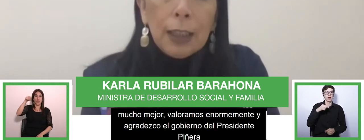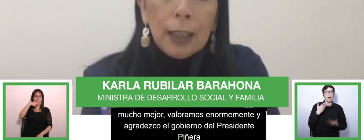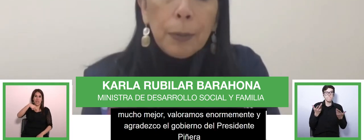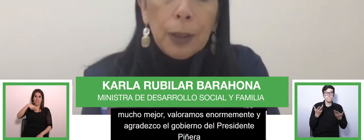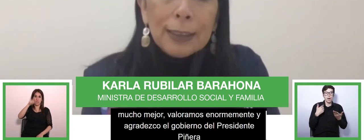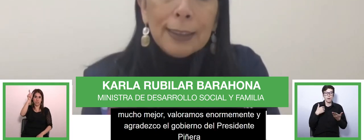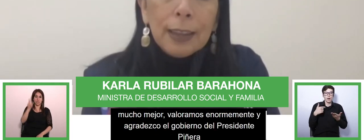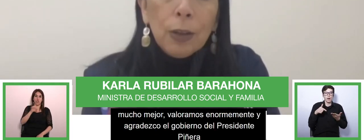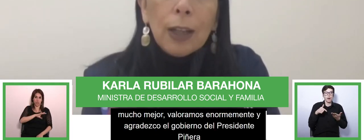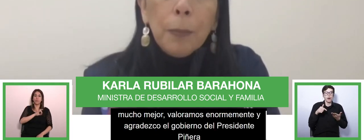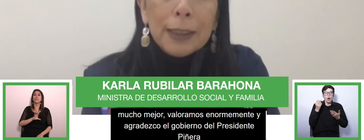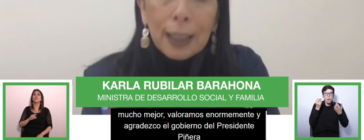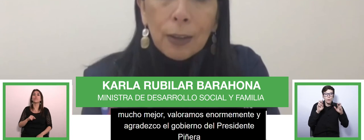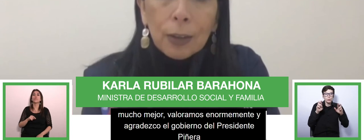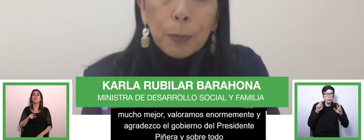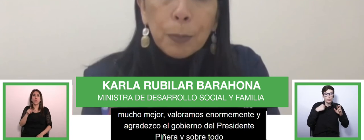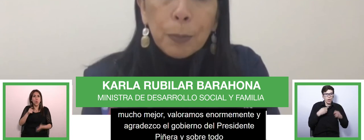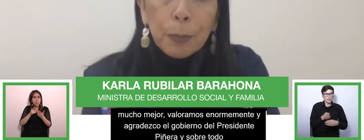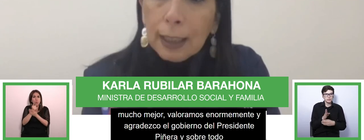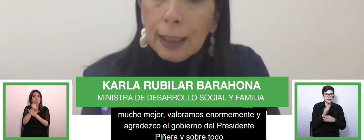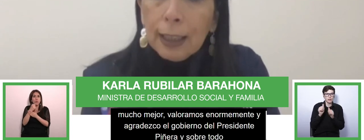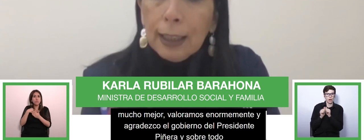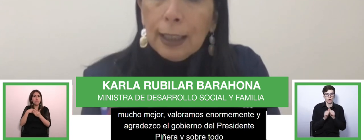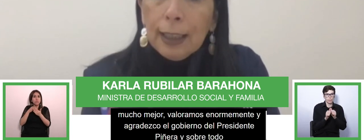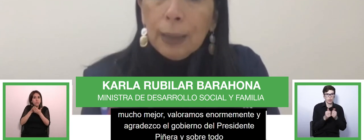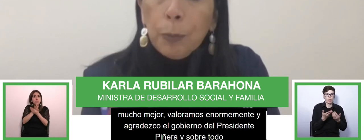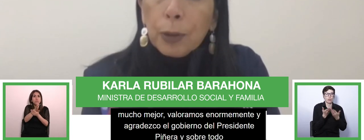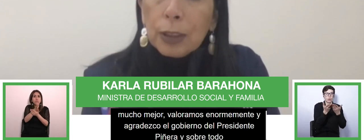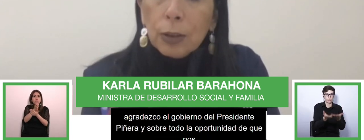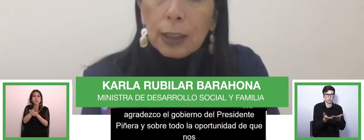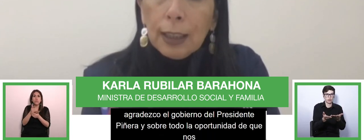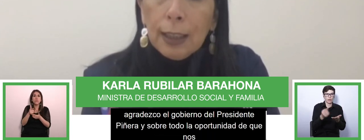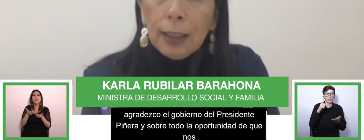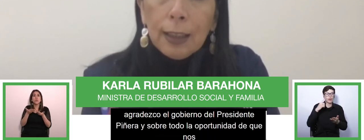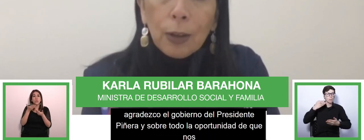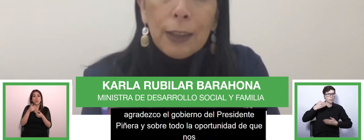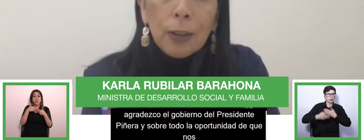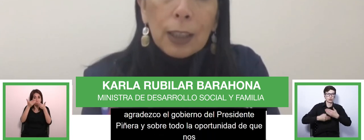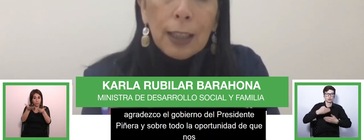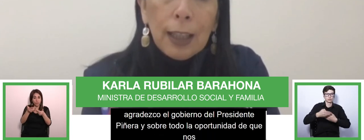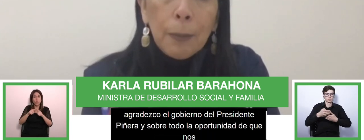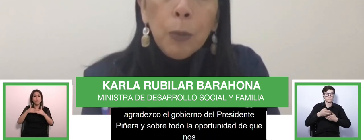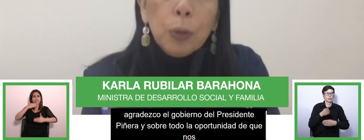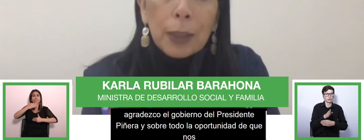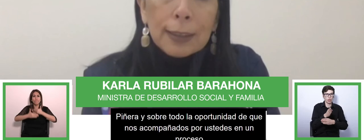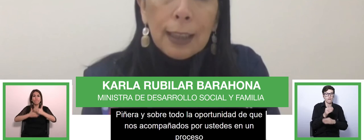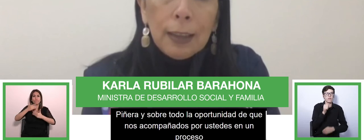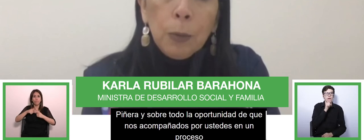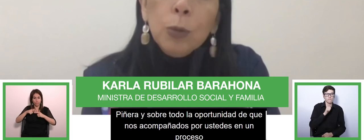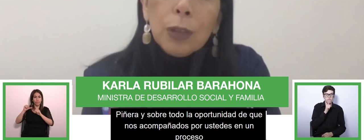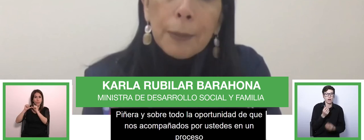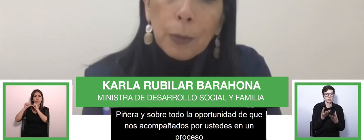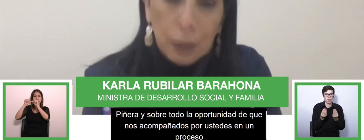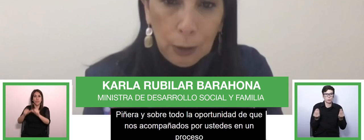oportunidad de poder sentir sentirnos acompañados por ustedes en un proceso que todavía nos queda mucho por hacer